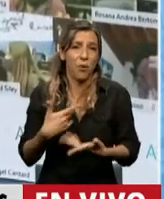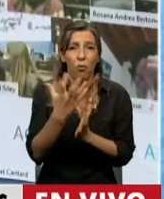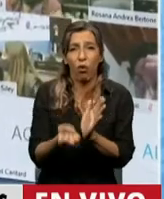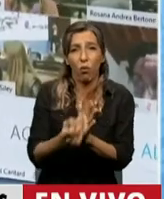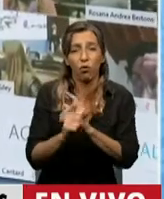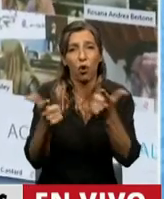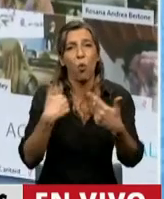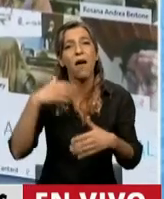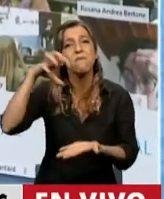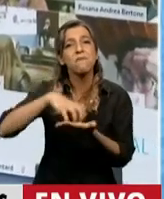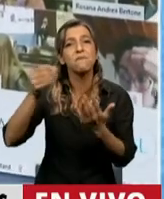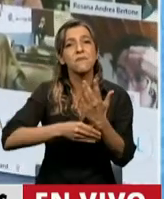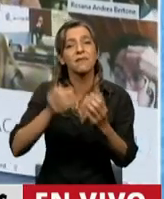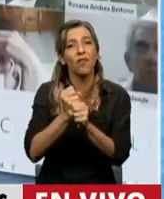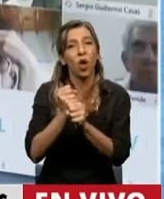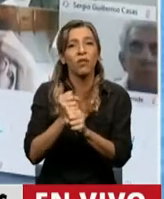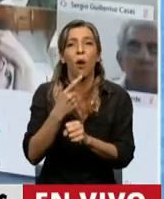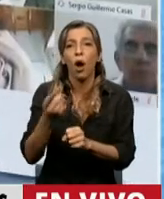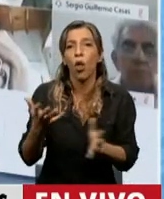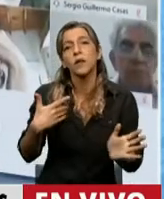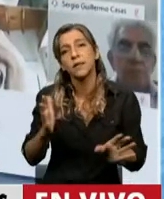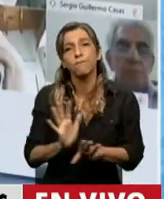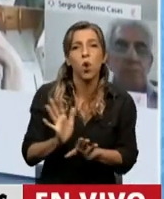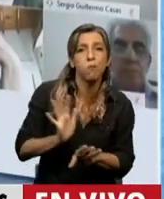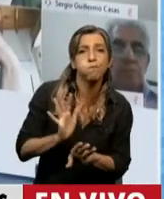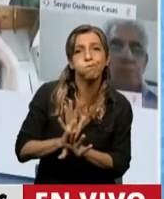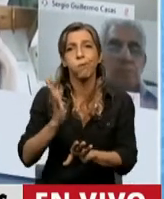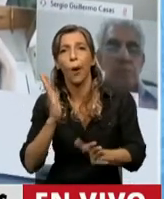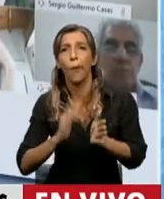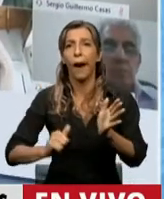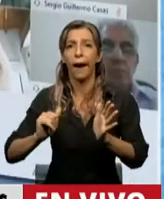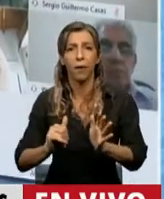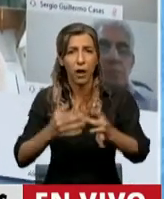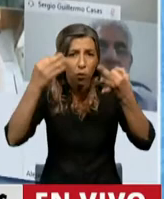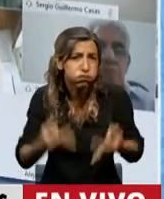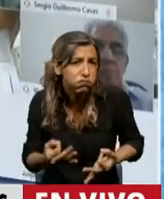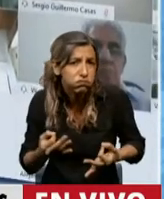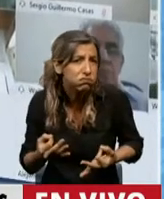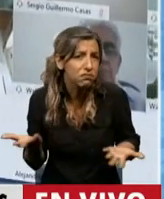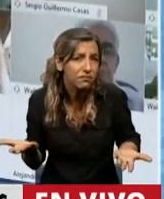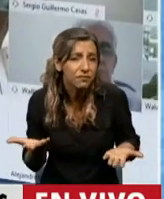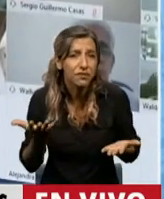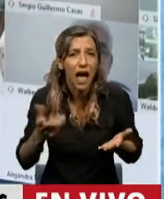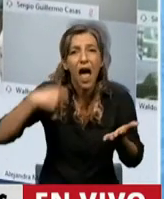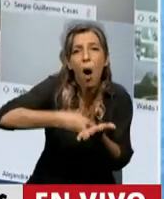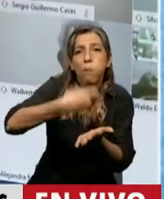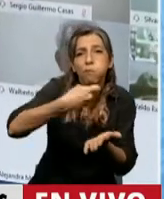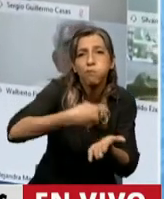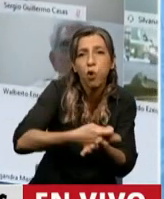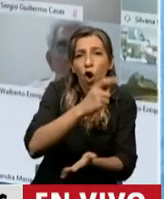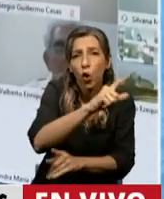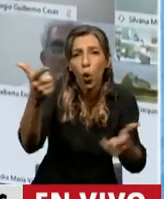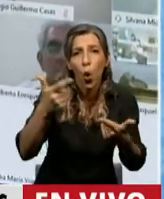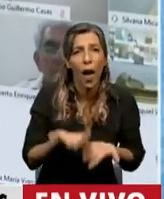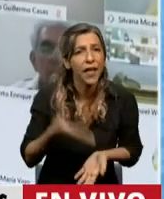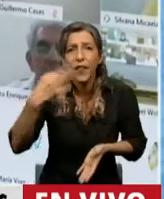aceptarlo como trabajador en blanco y pase a tomar y a obligar a la colocación